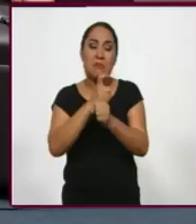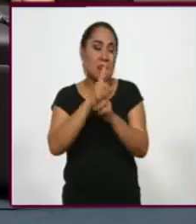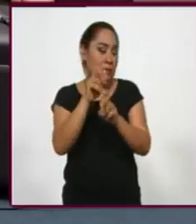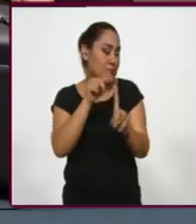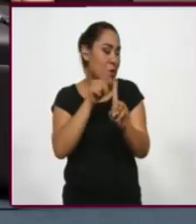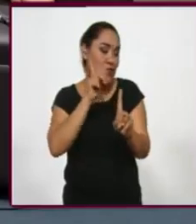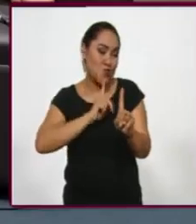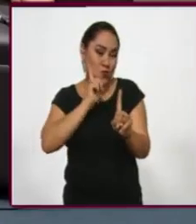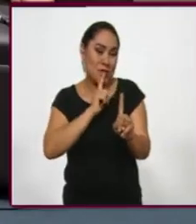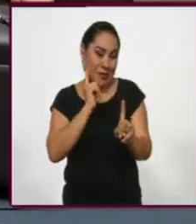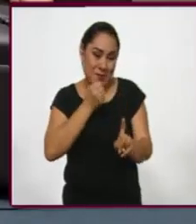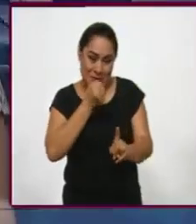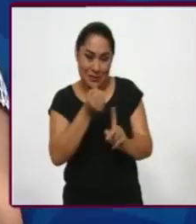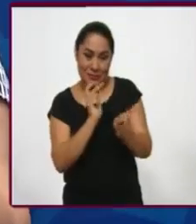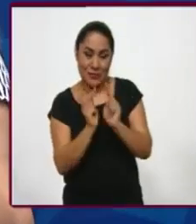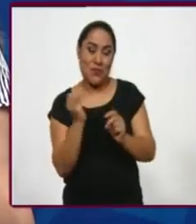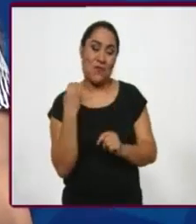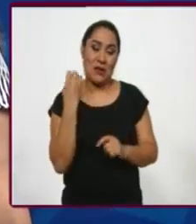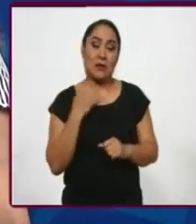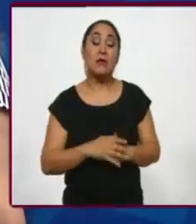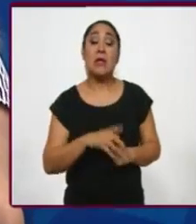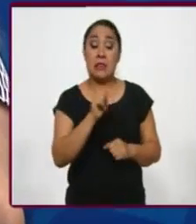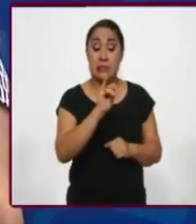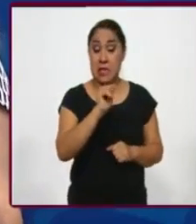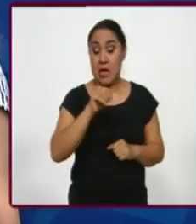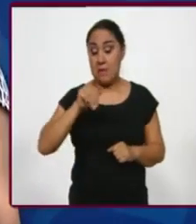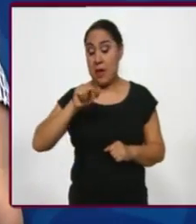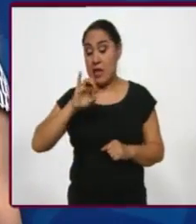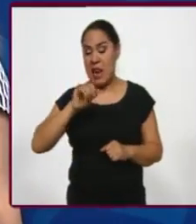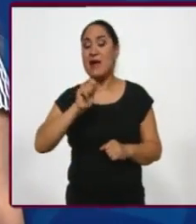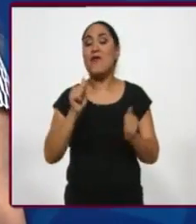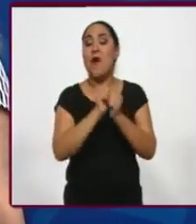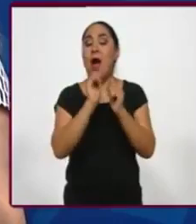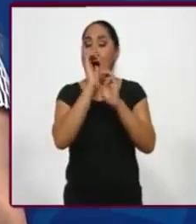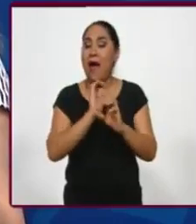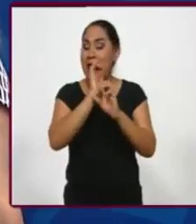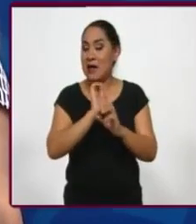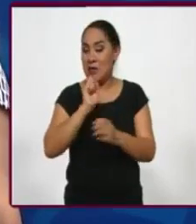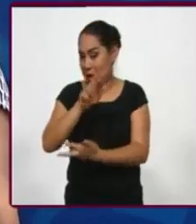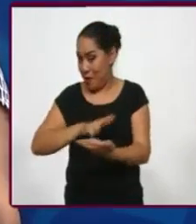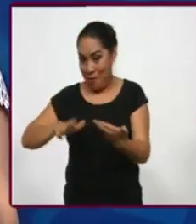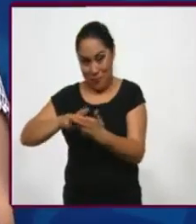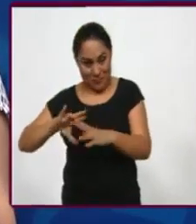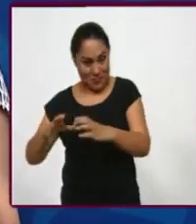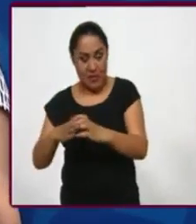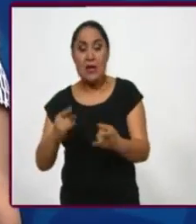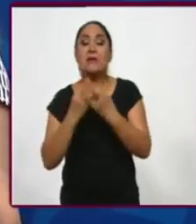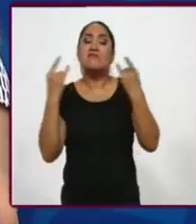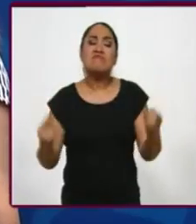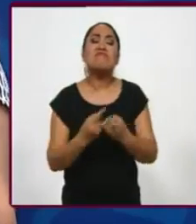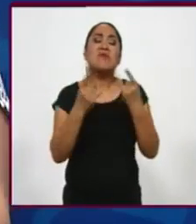parte de lo que comentaron en conferencia de prensa. La Tía Mariela es una obra musical regional y con historias